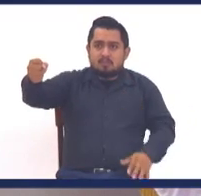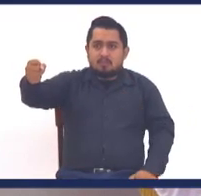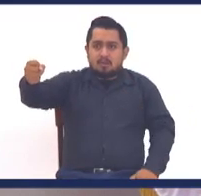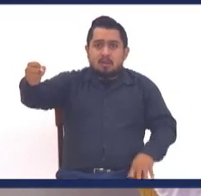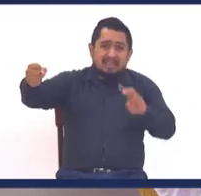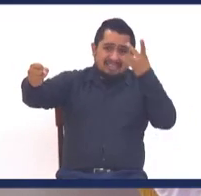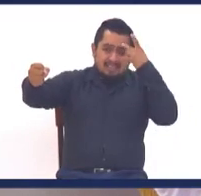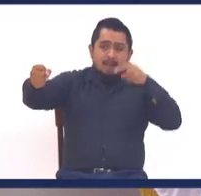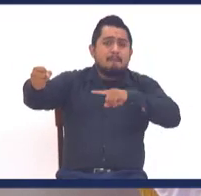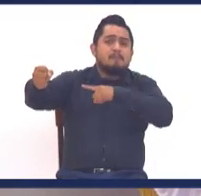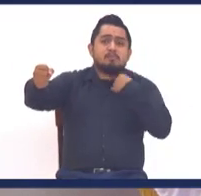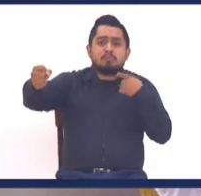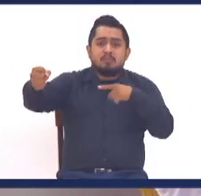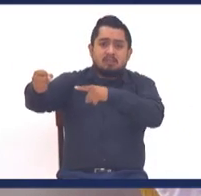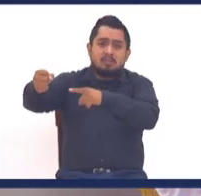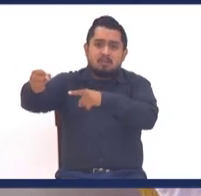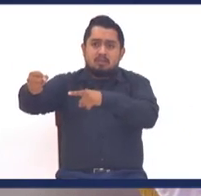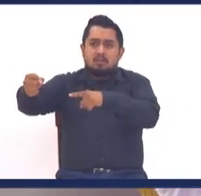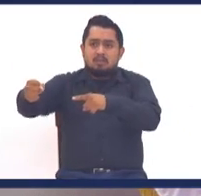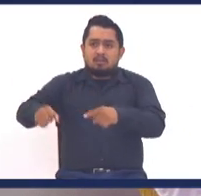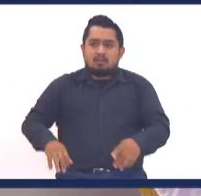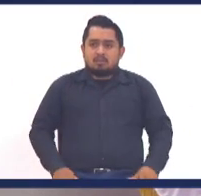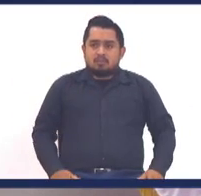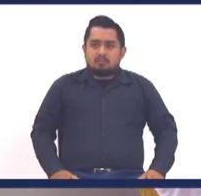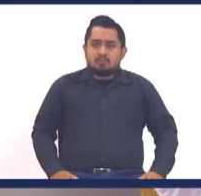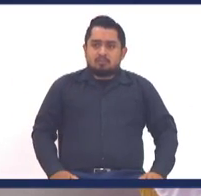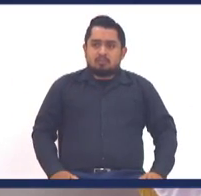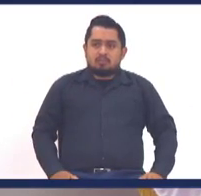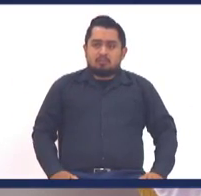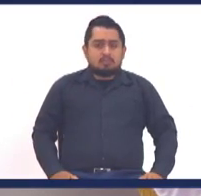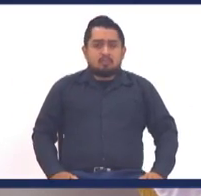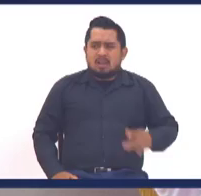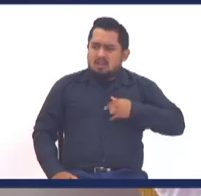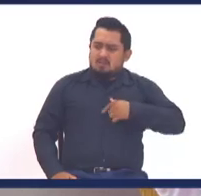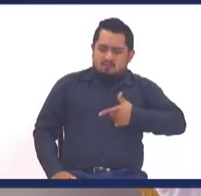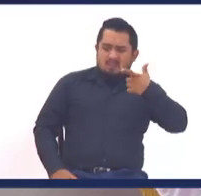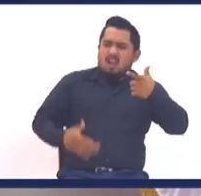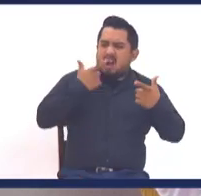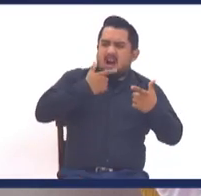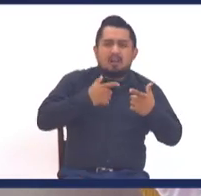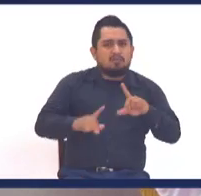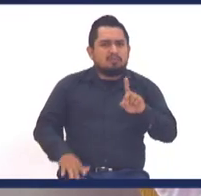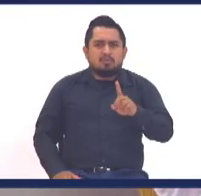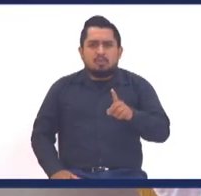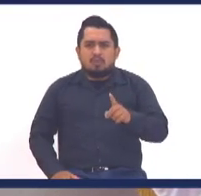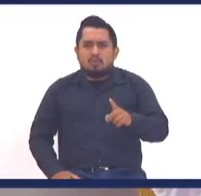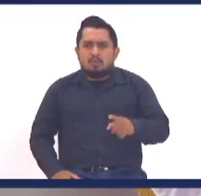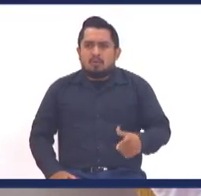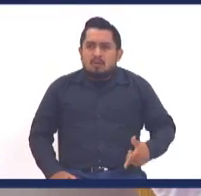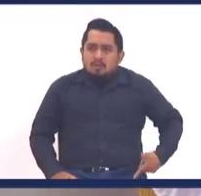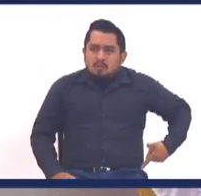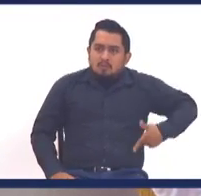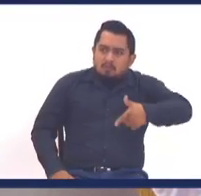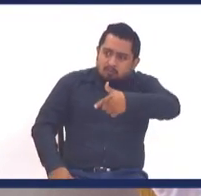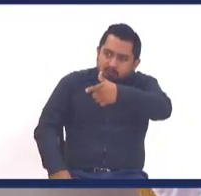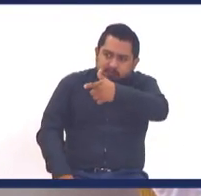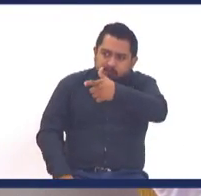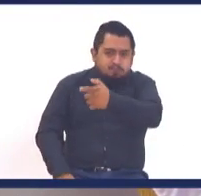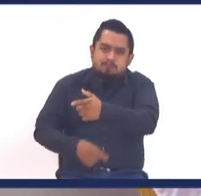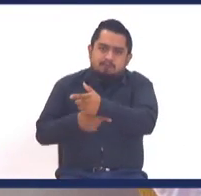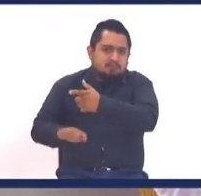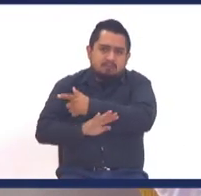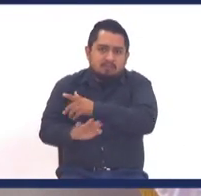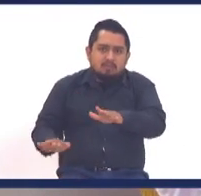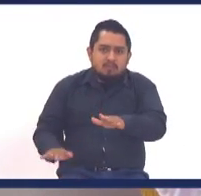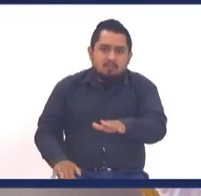matarlo. Neutralizar. Usted no va a desenfundar un arma para decir jajaja. Usted sabe que una vez desenfundó el arma esa cosa tiene que terminar